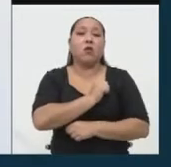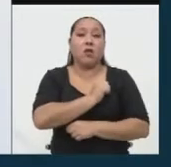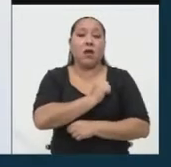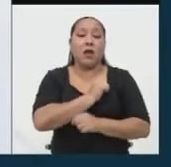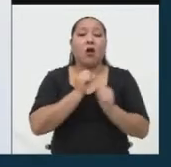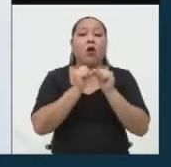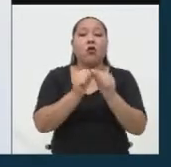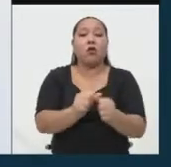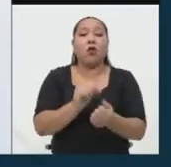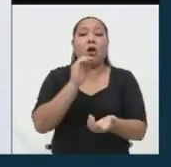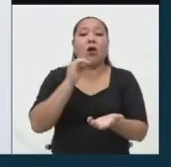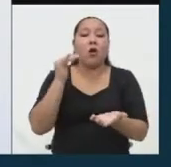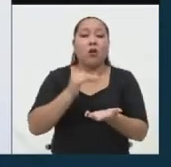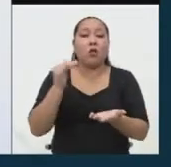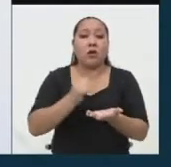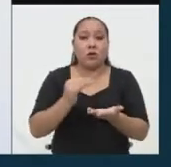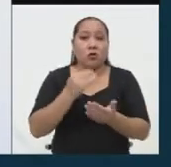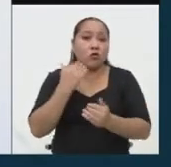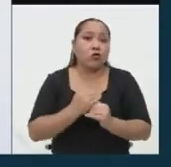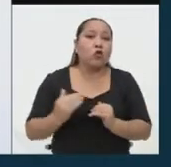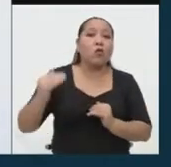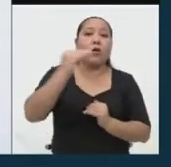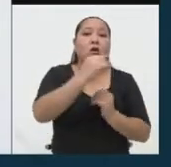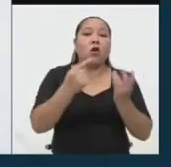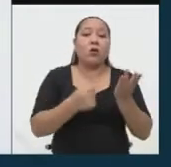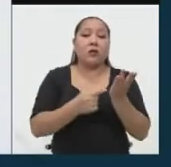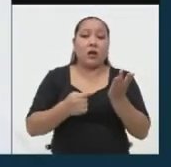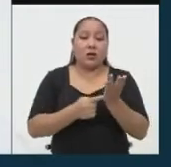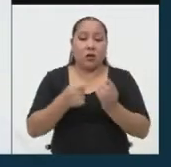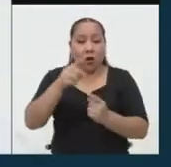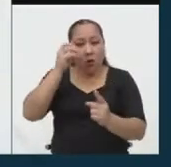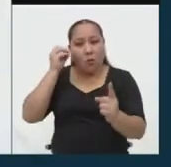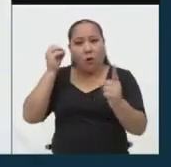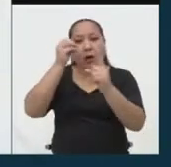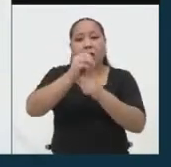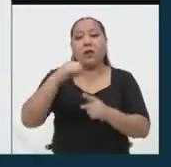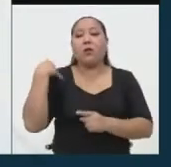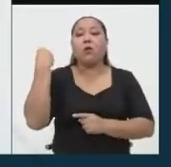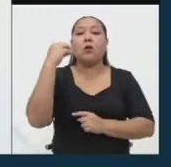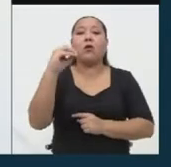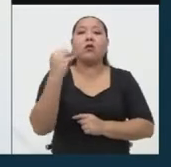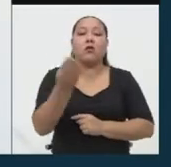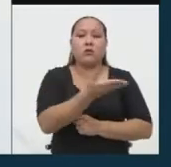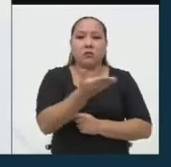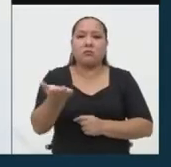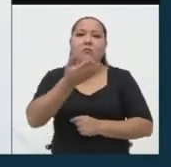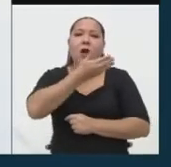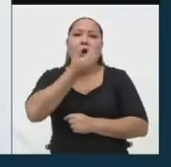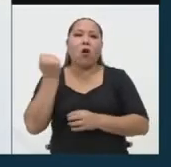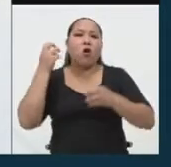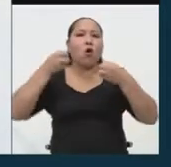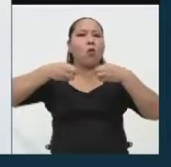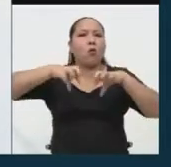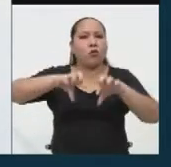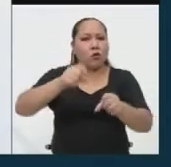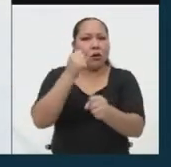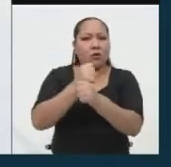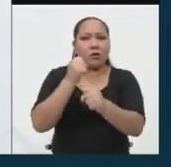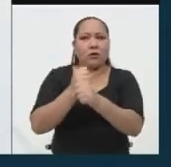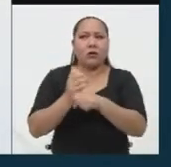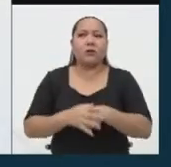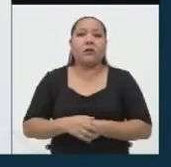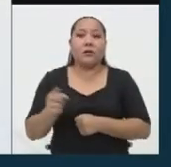superiores, técnicos, con el fin de que los jóvenes tengan mejores oportunidades laborales